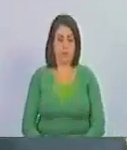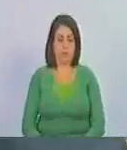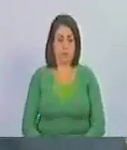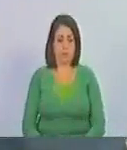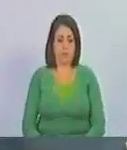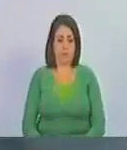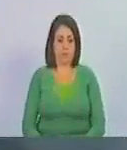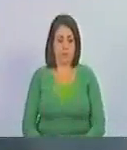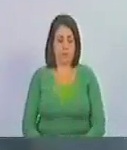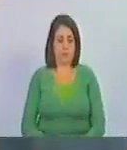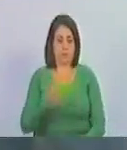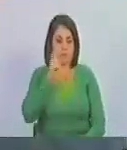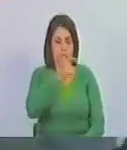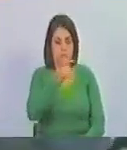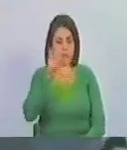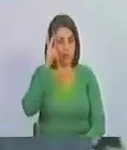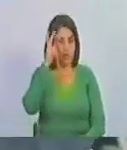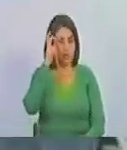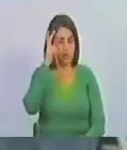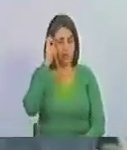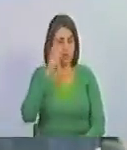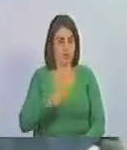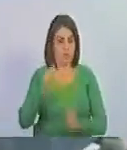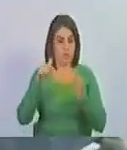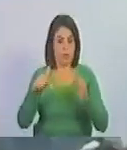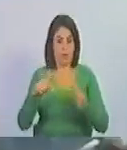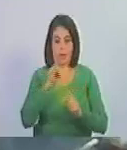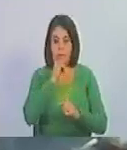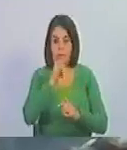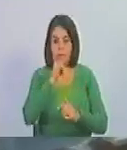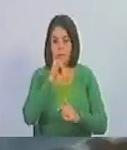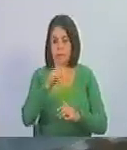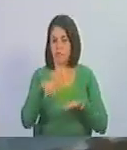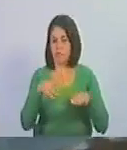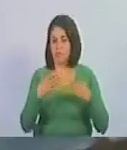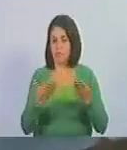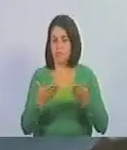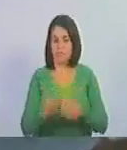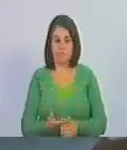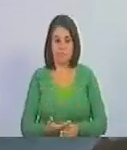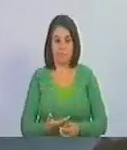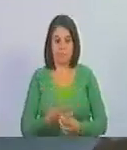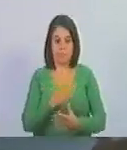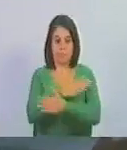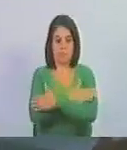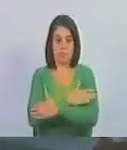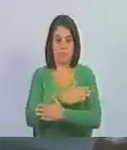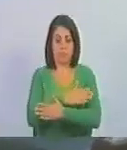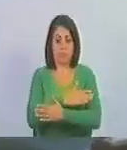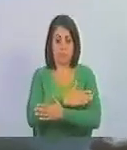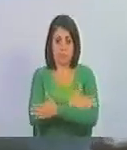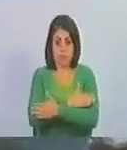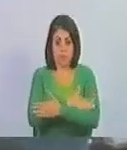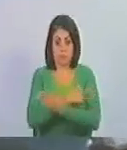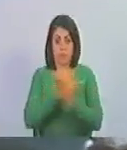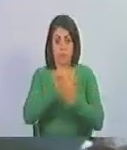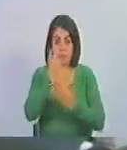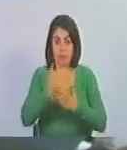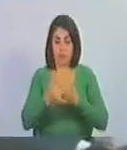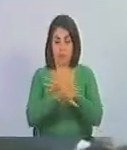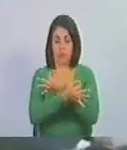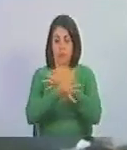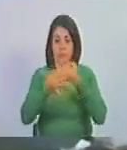por supuesto el pueblo de Venezuela que nos escucha. Este punto de información es para felicitar un proyecto que ha sido extraordinario.